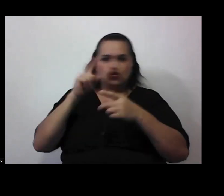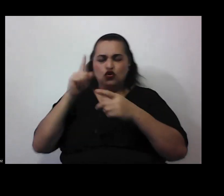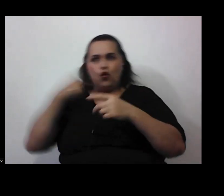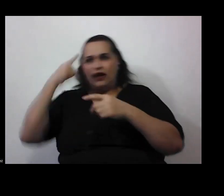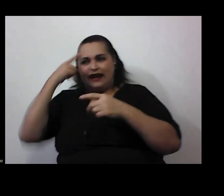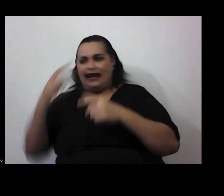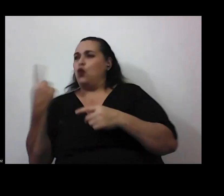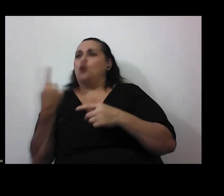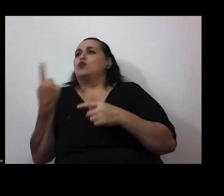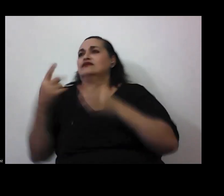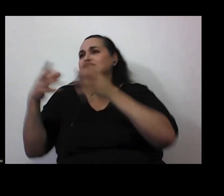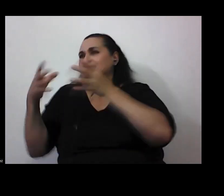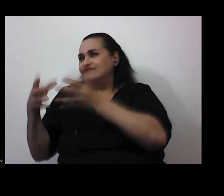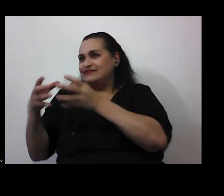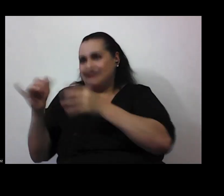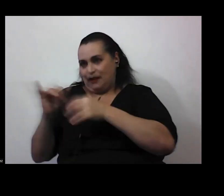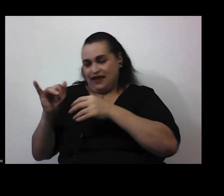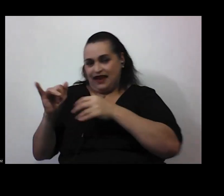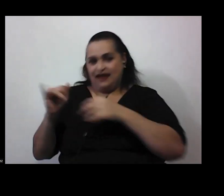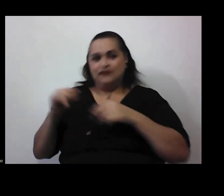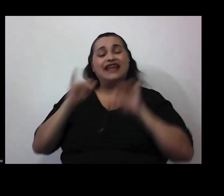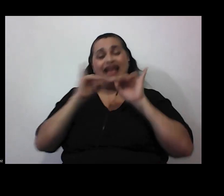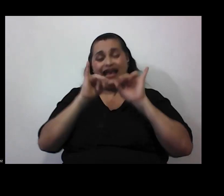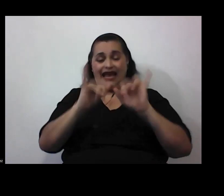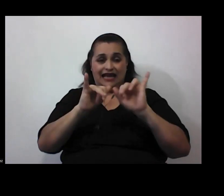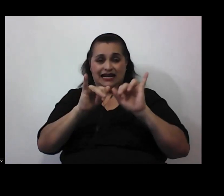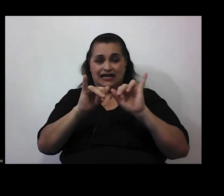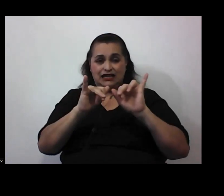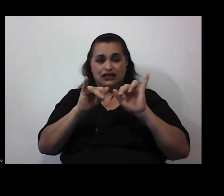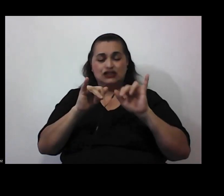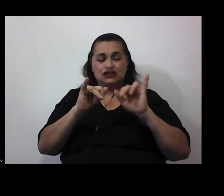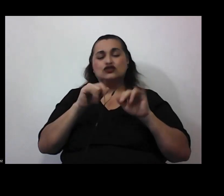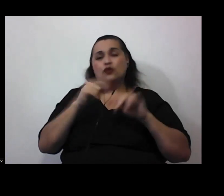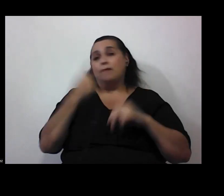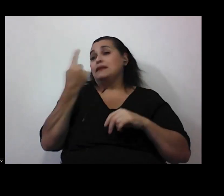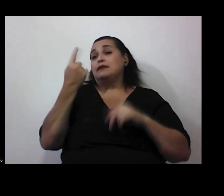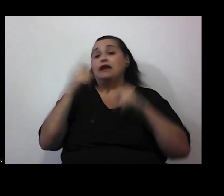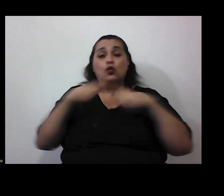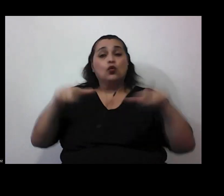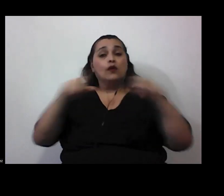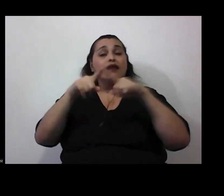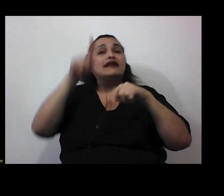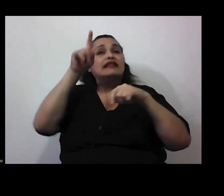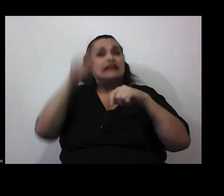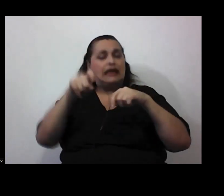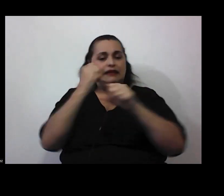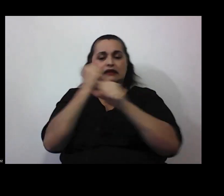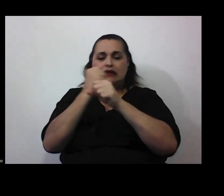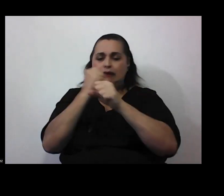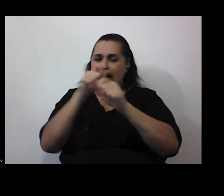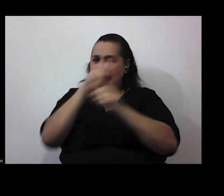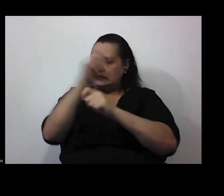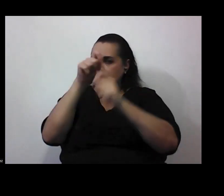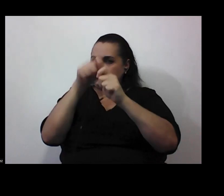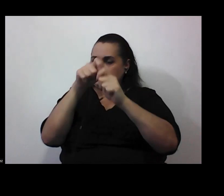digamos bueno eso es todo un asunto en primer lugar hace falta trabajar explícitamente con los